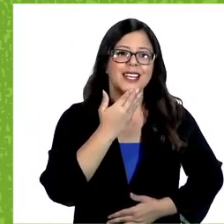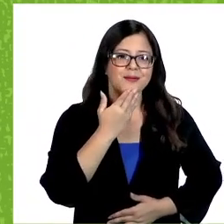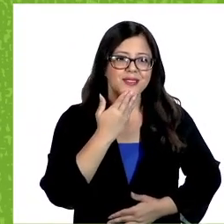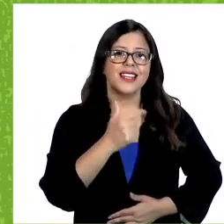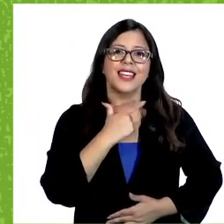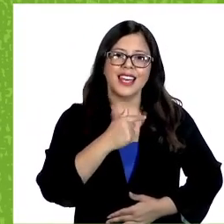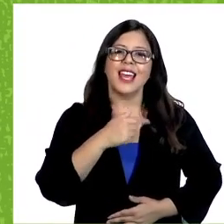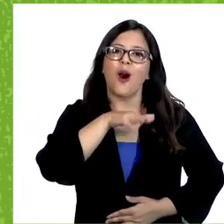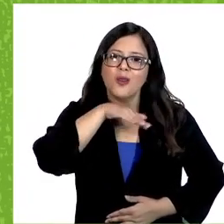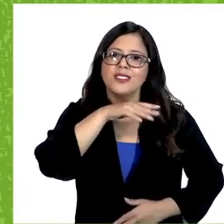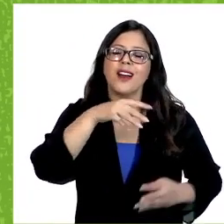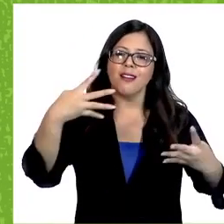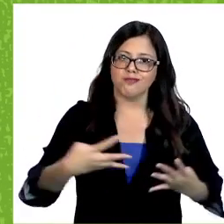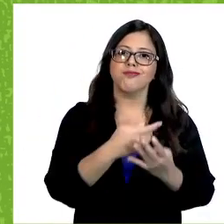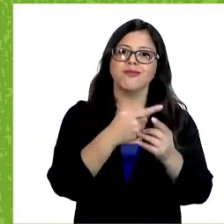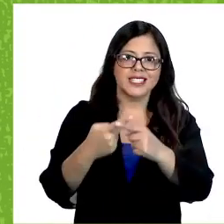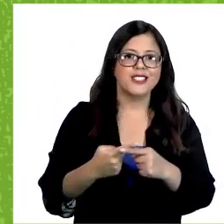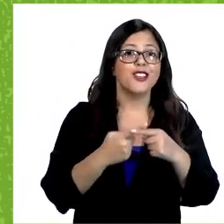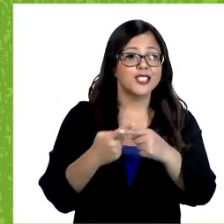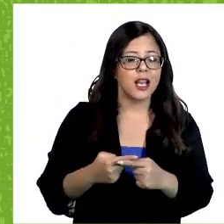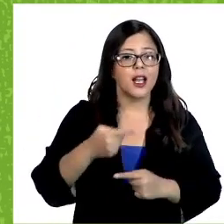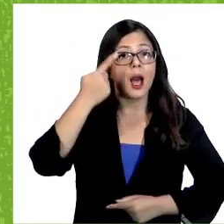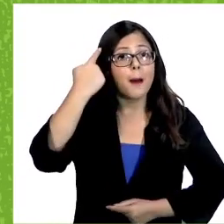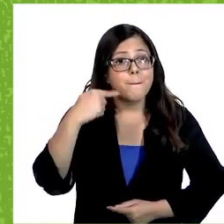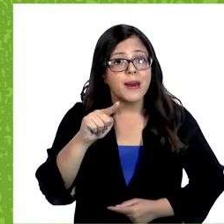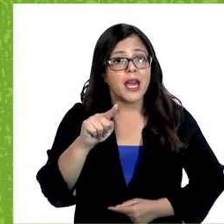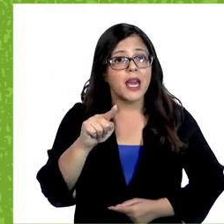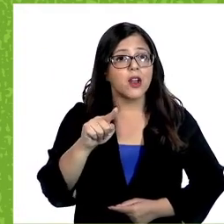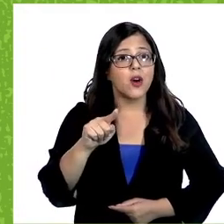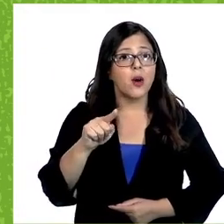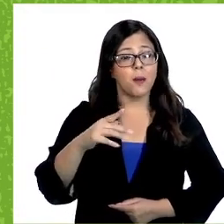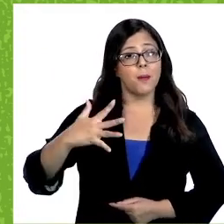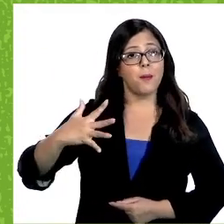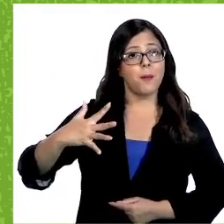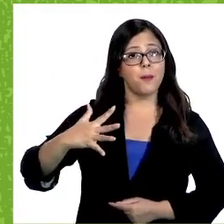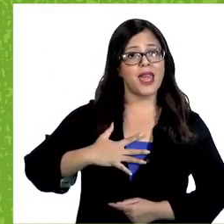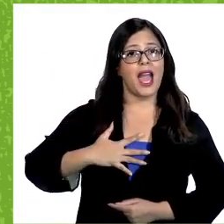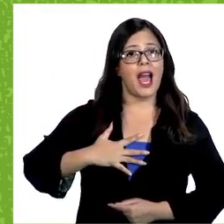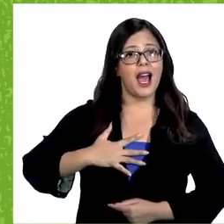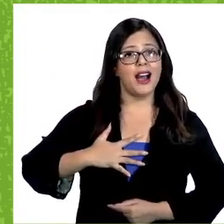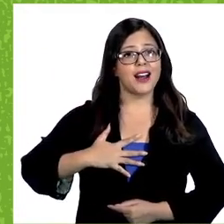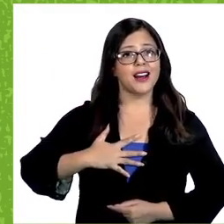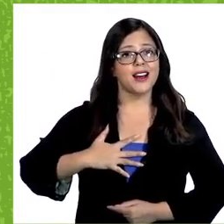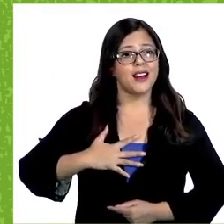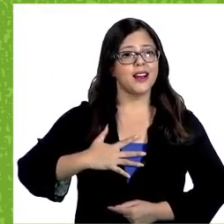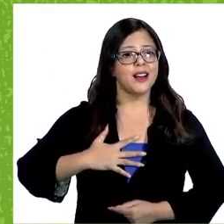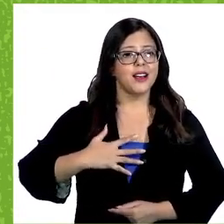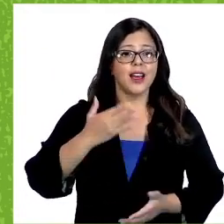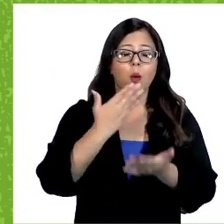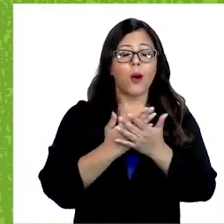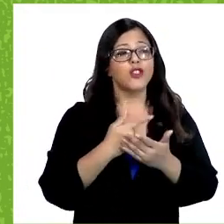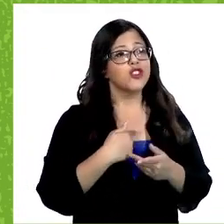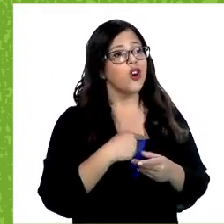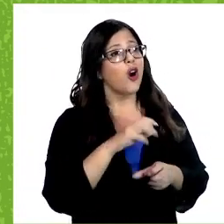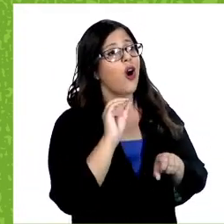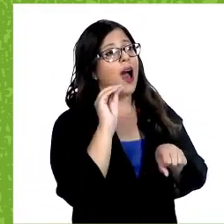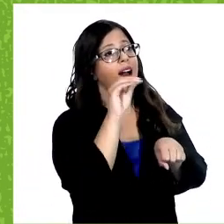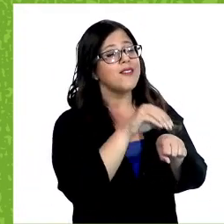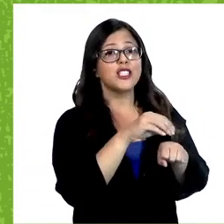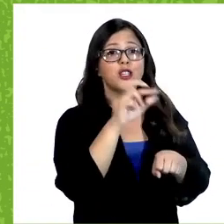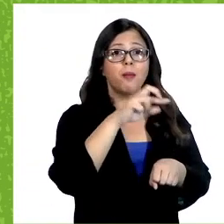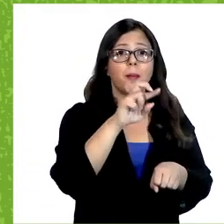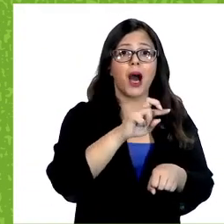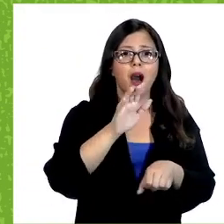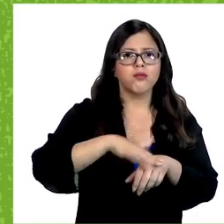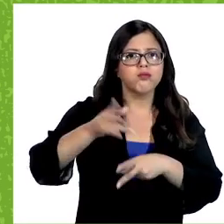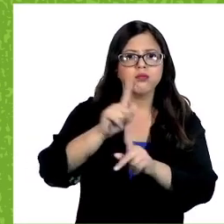que yo también tenía ganas de usar redes sociales, pero tener unas propias, solo para mí. Pero cuando le dije a